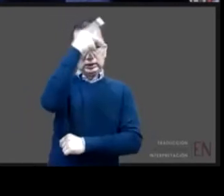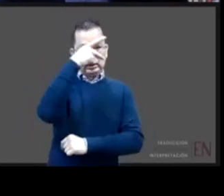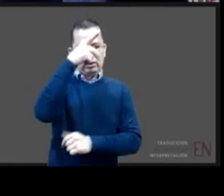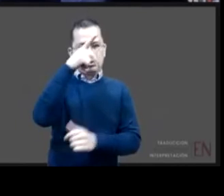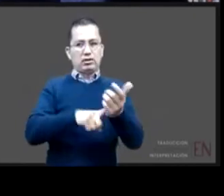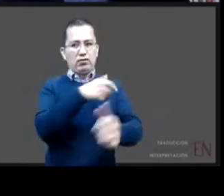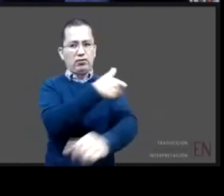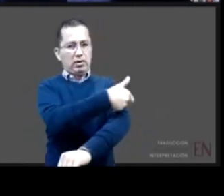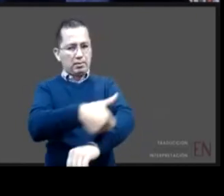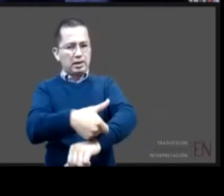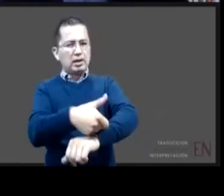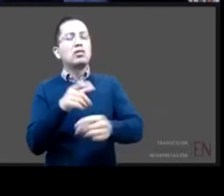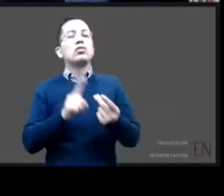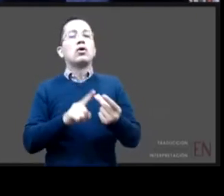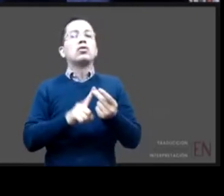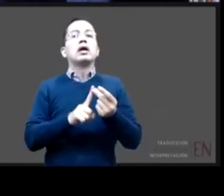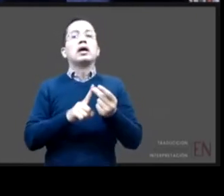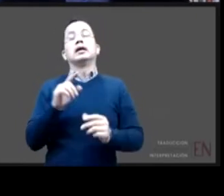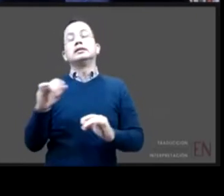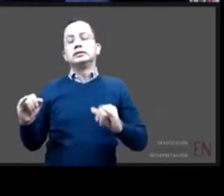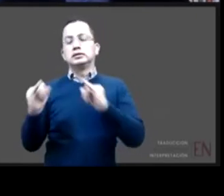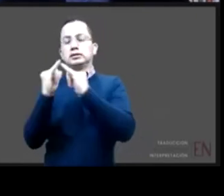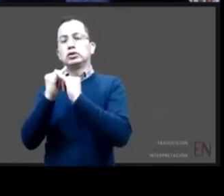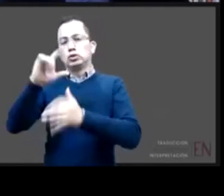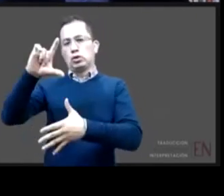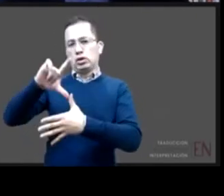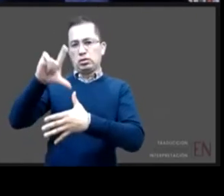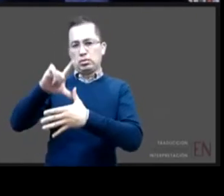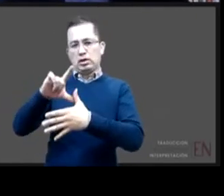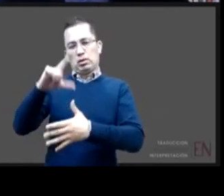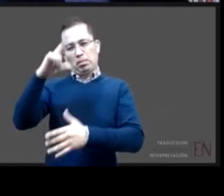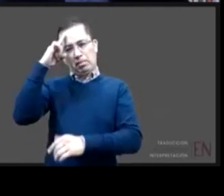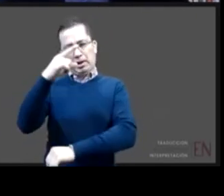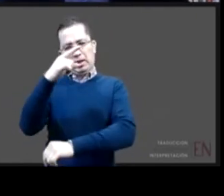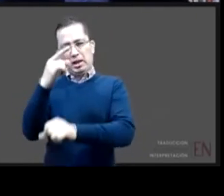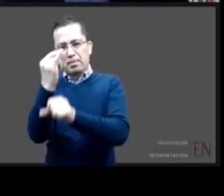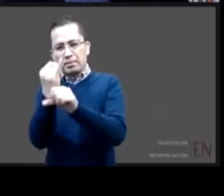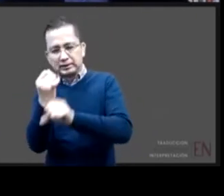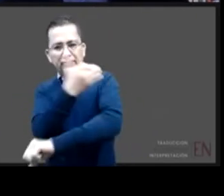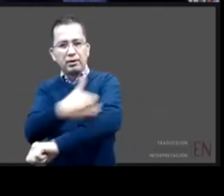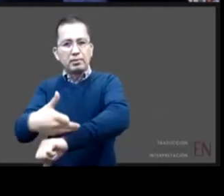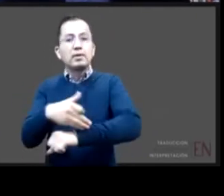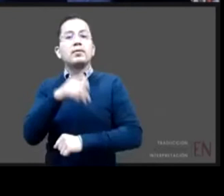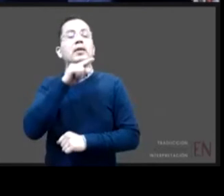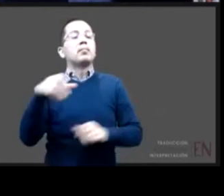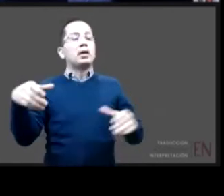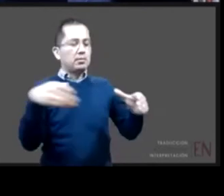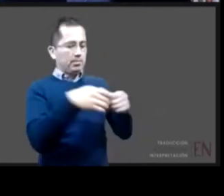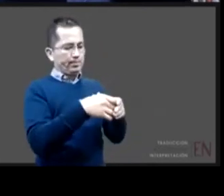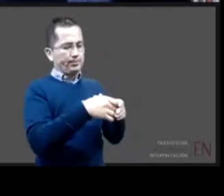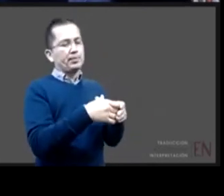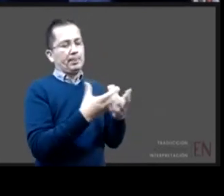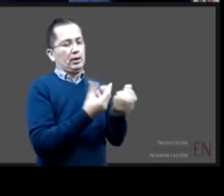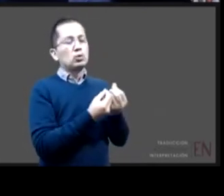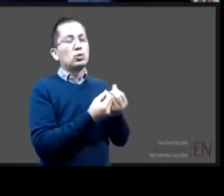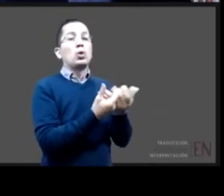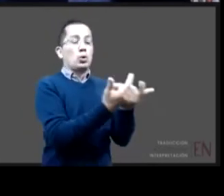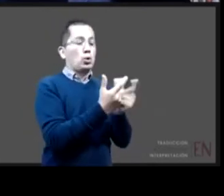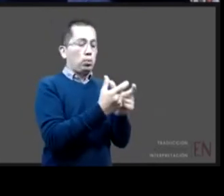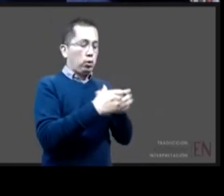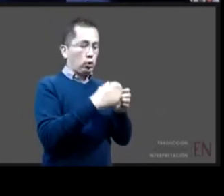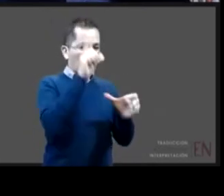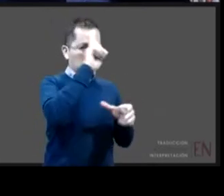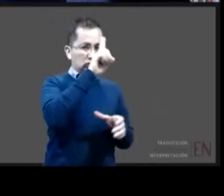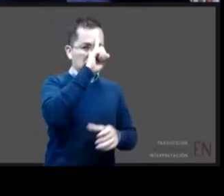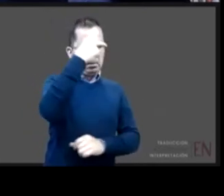Latinoamericano de Estudios de la Familia. Es miembro de la Asociación Mexicana y del Consejo Mexicano de Terapia Familiar y hace